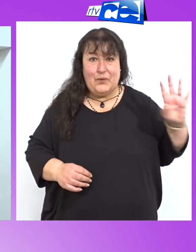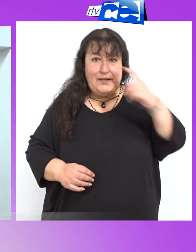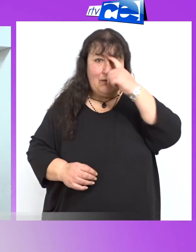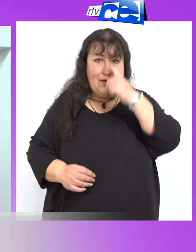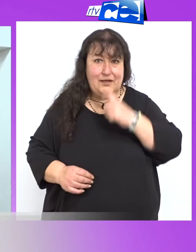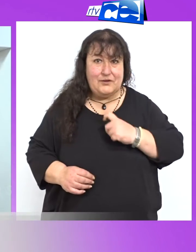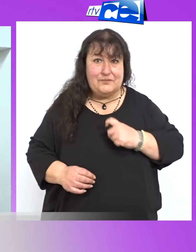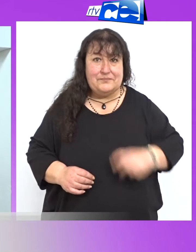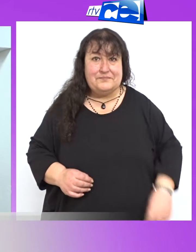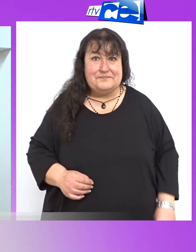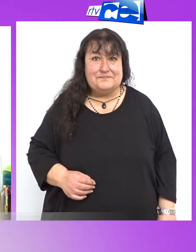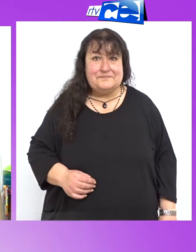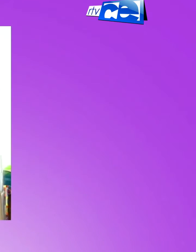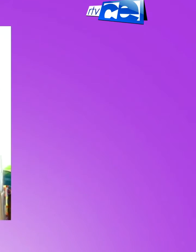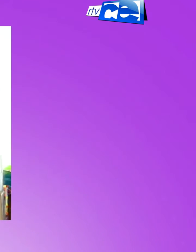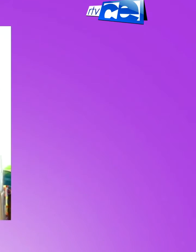Cuatro años.